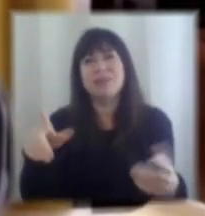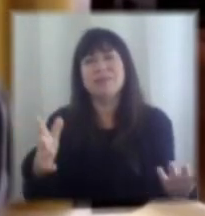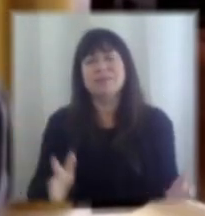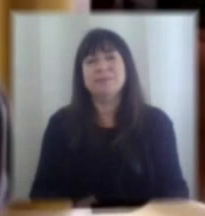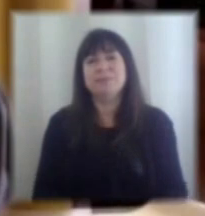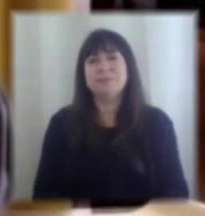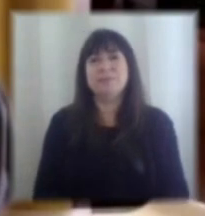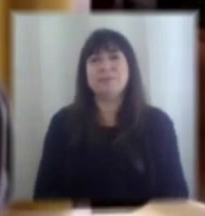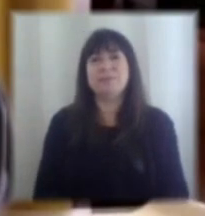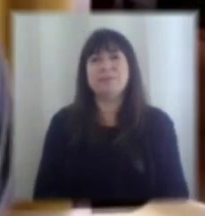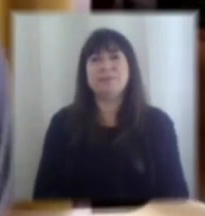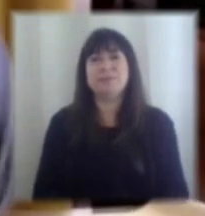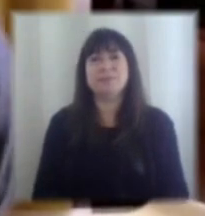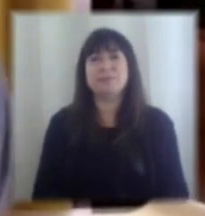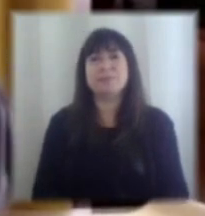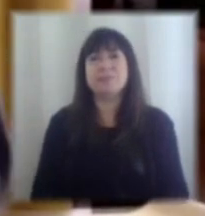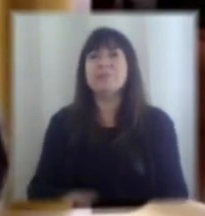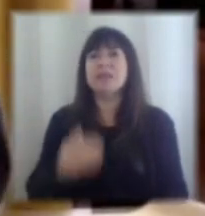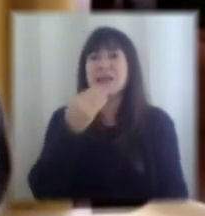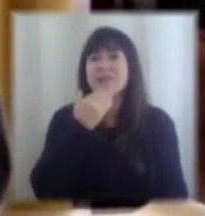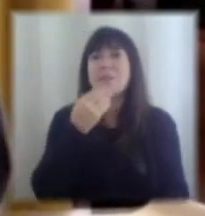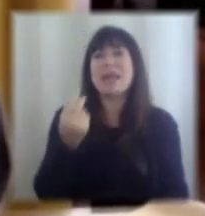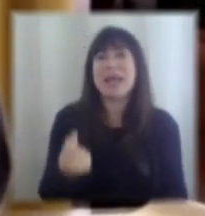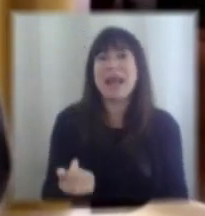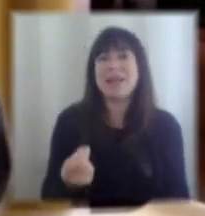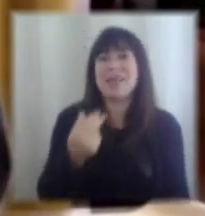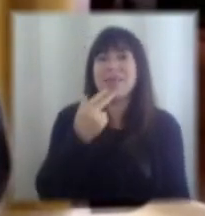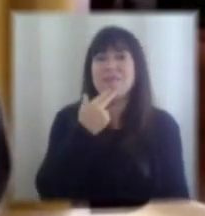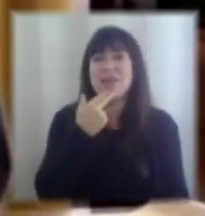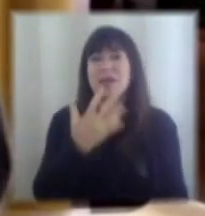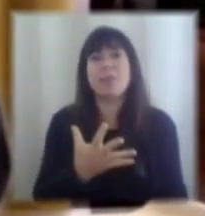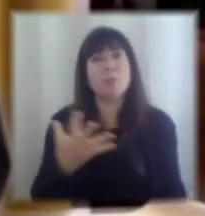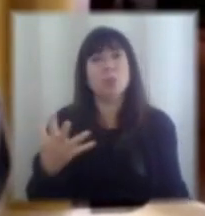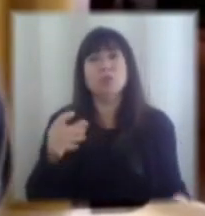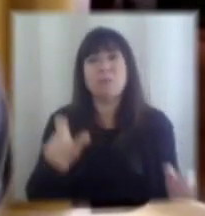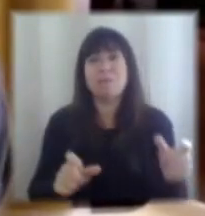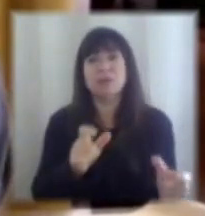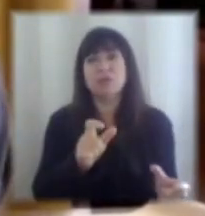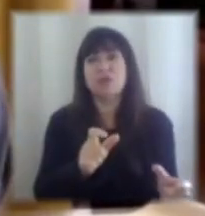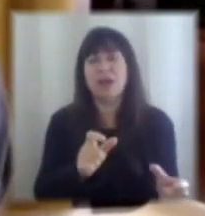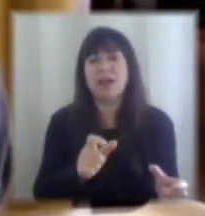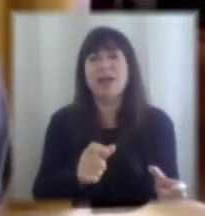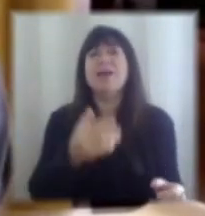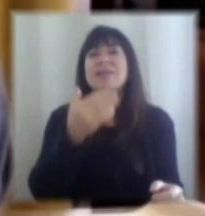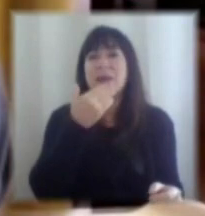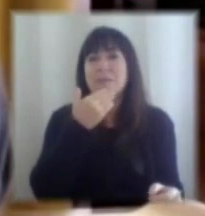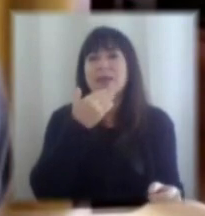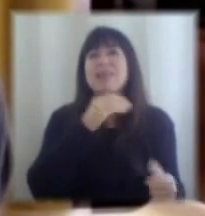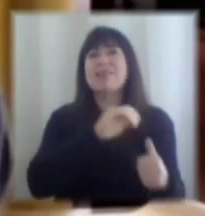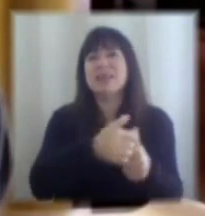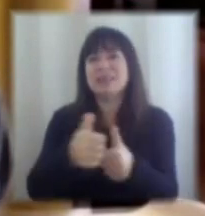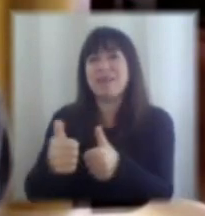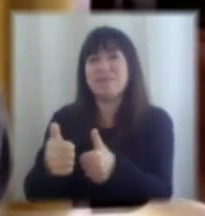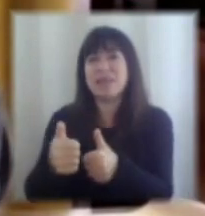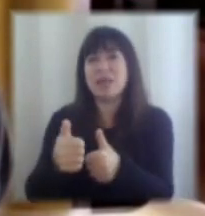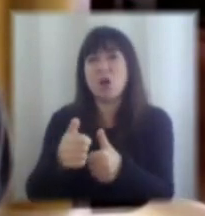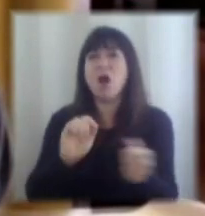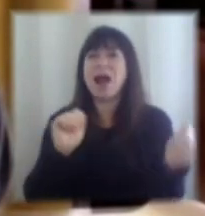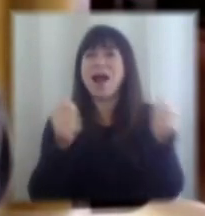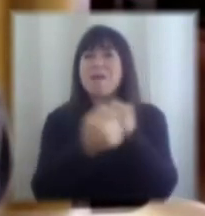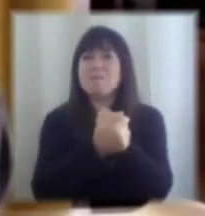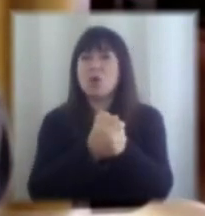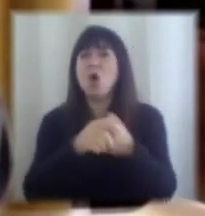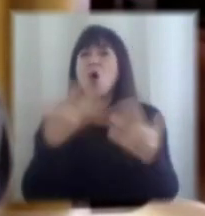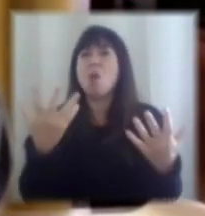de transacción e incluso de calidad de vida de muchos actores entonces ahí entra el desafío de la reconversión o sea cómo yo me hago cargo de aquellos